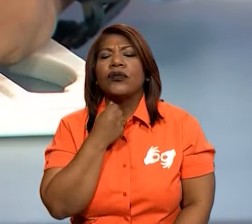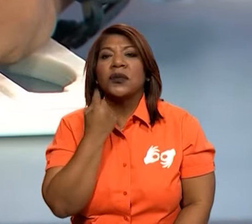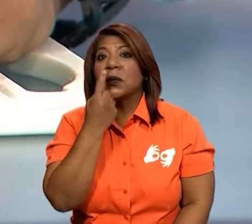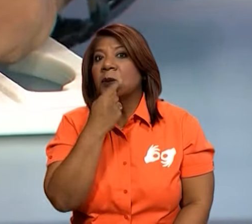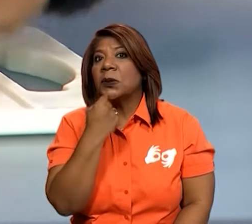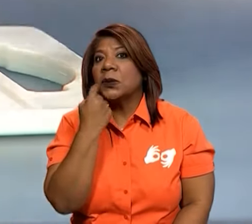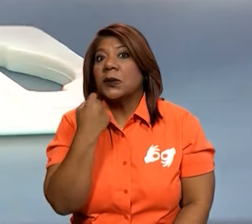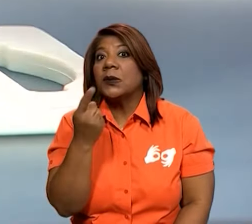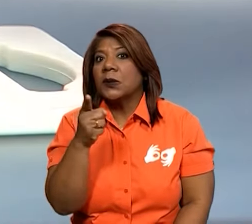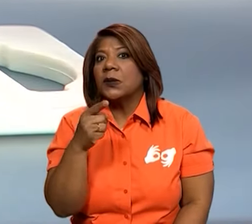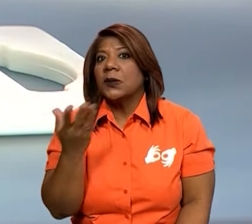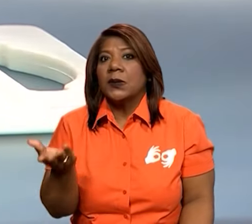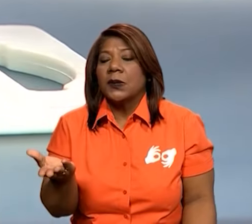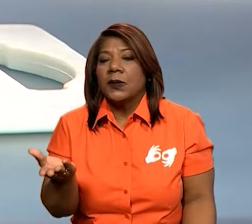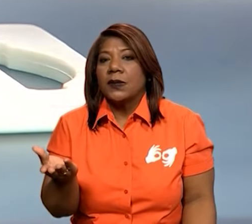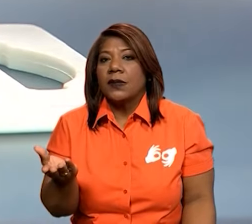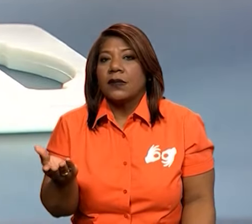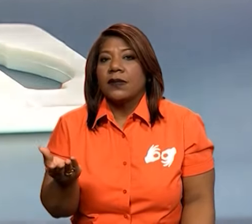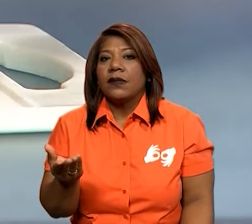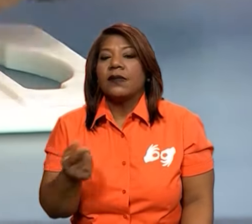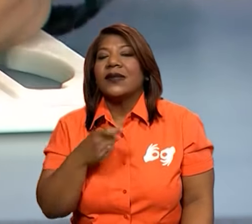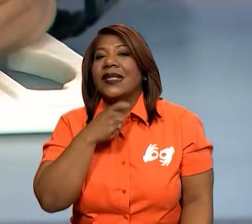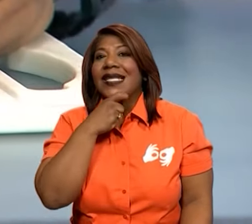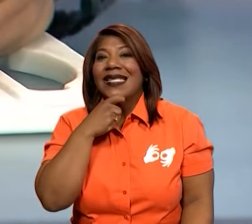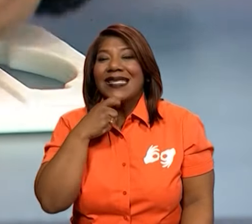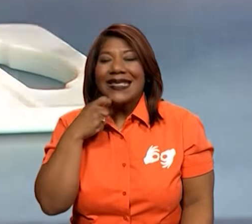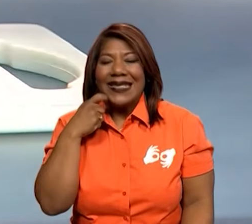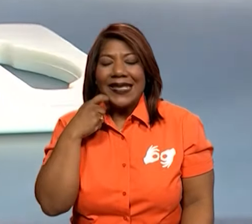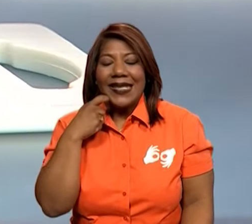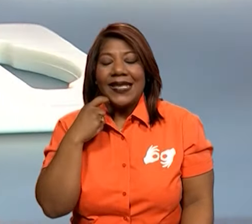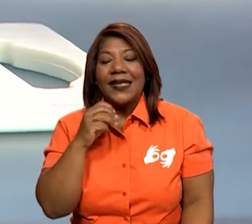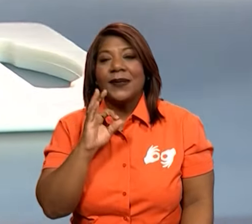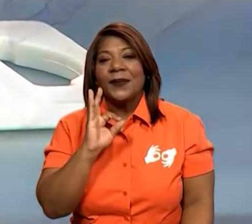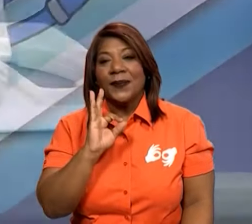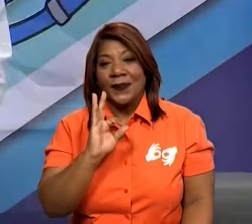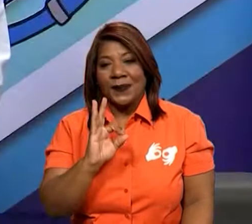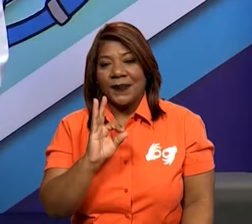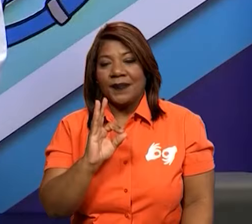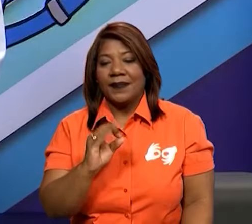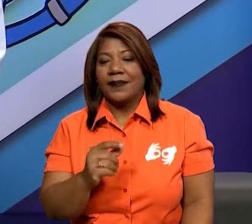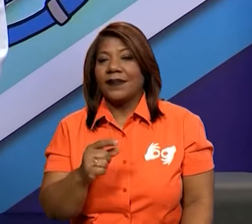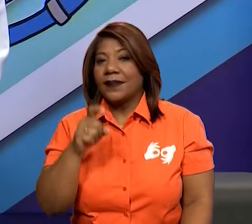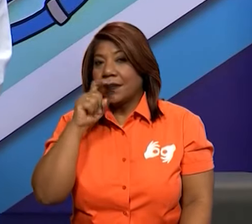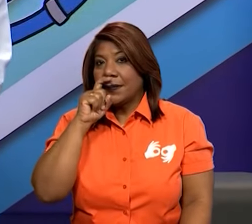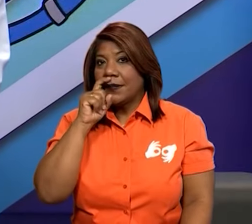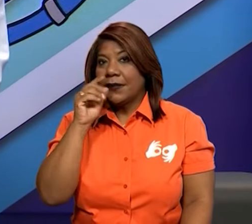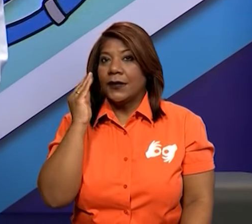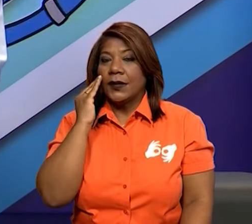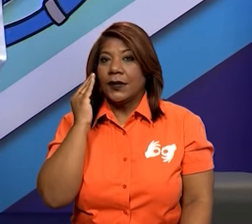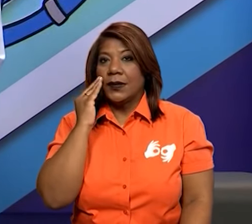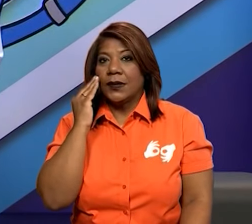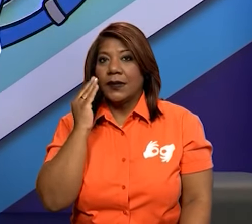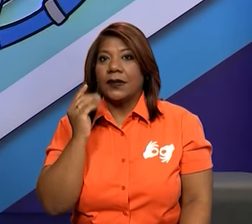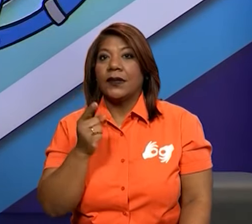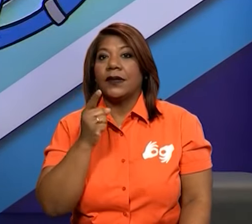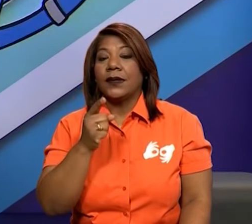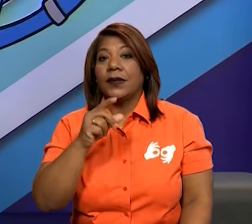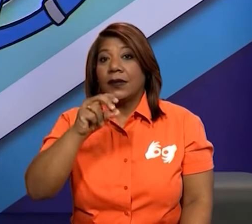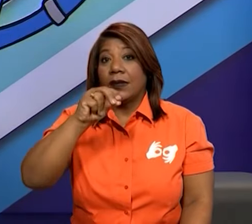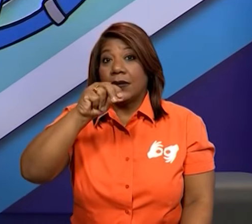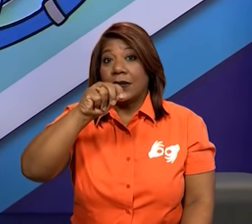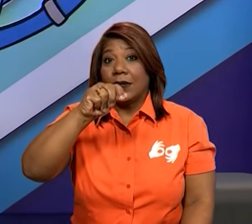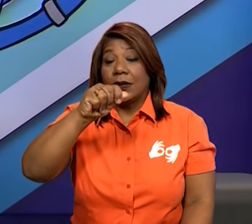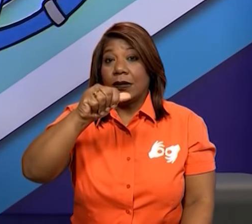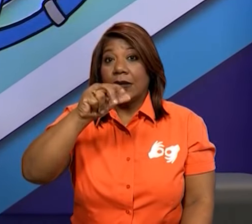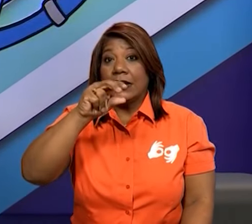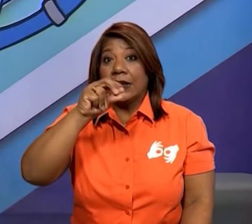boca? Está seca, ¿verdad? Bien, papá. Ponga mucha atención. Aquí tengo un rico limón